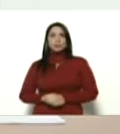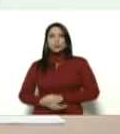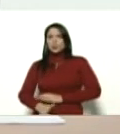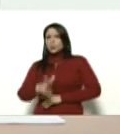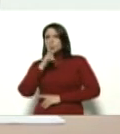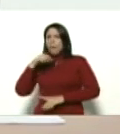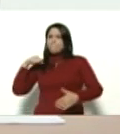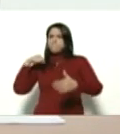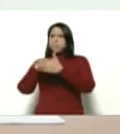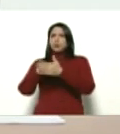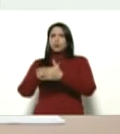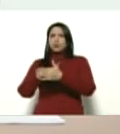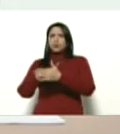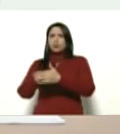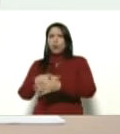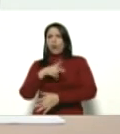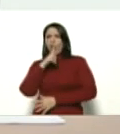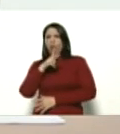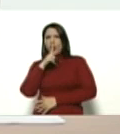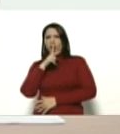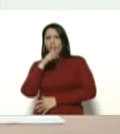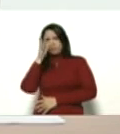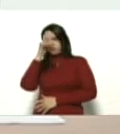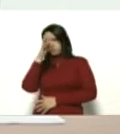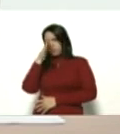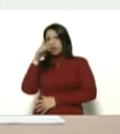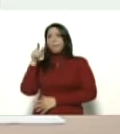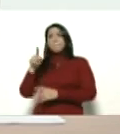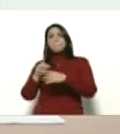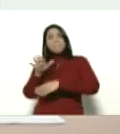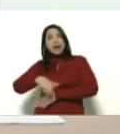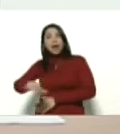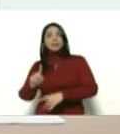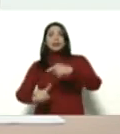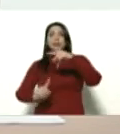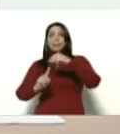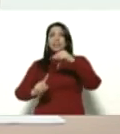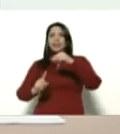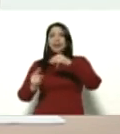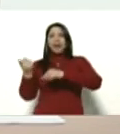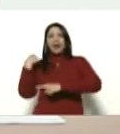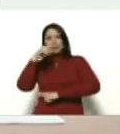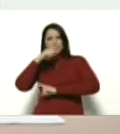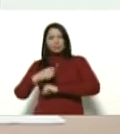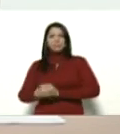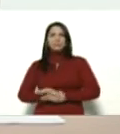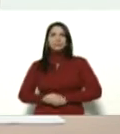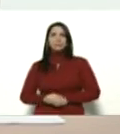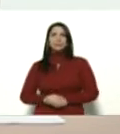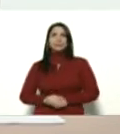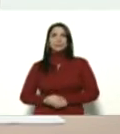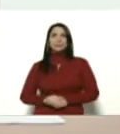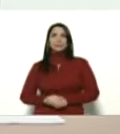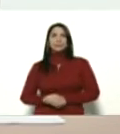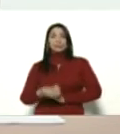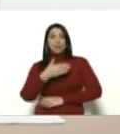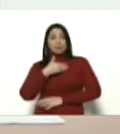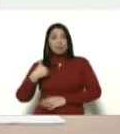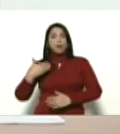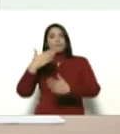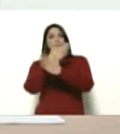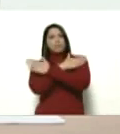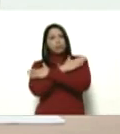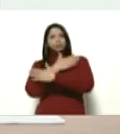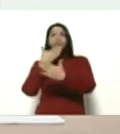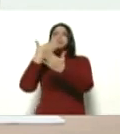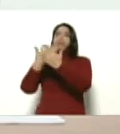golpista trágico-cómica de la Plaza Altamira de hace un año. Quiero felicitar y